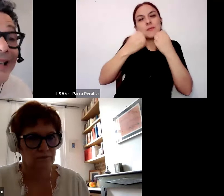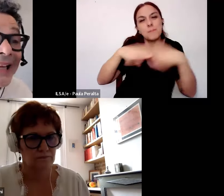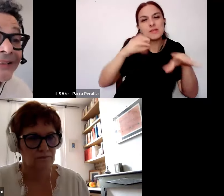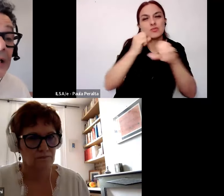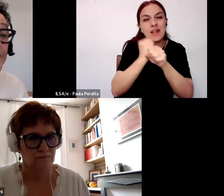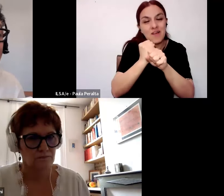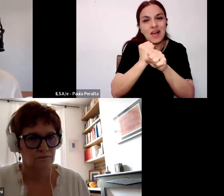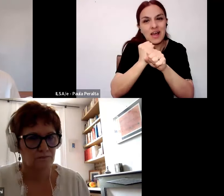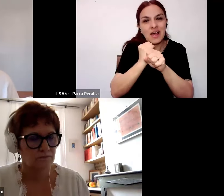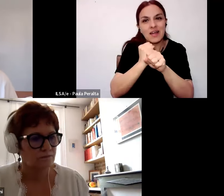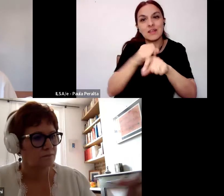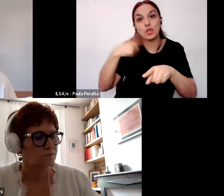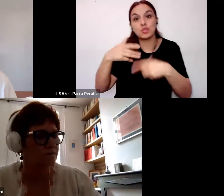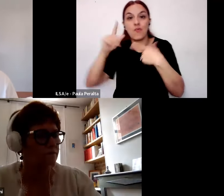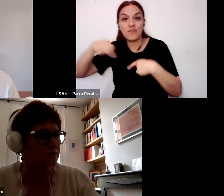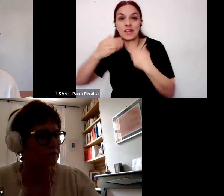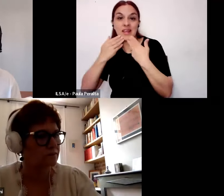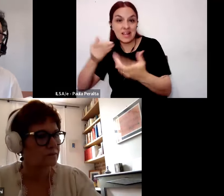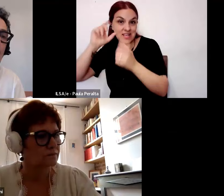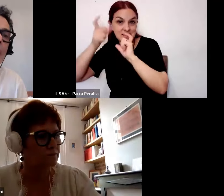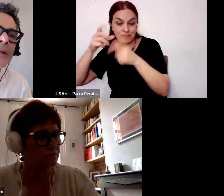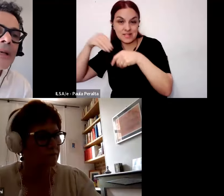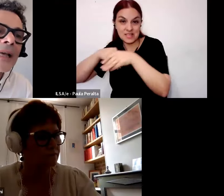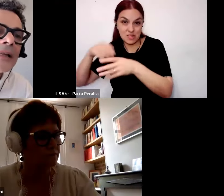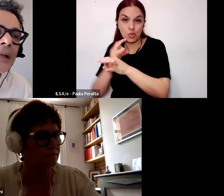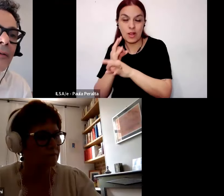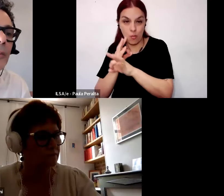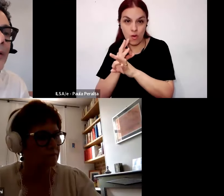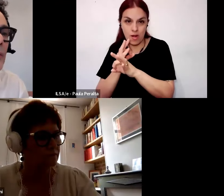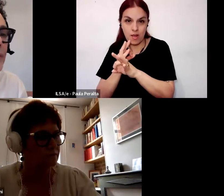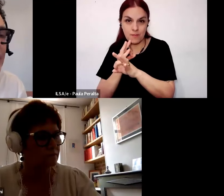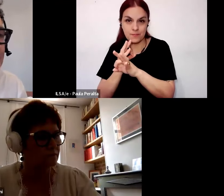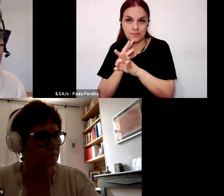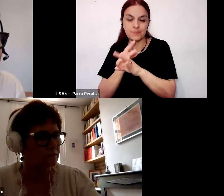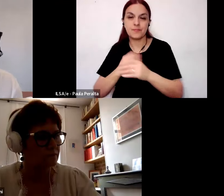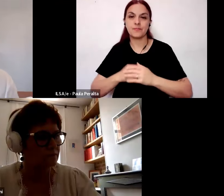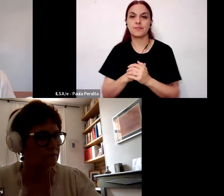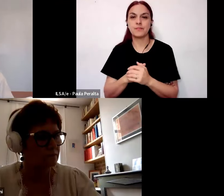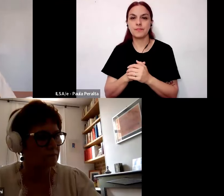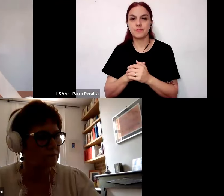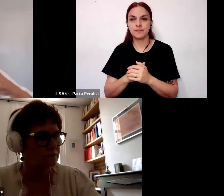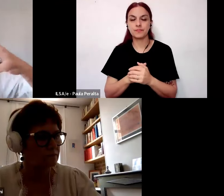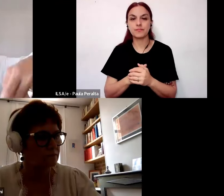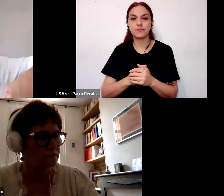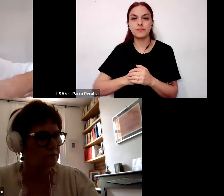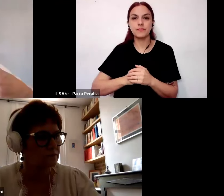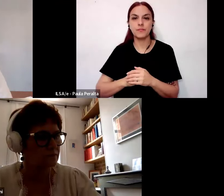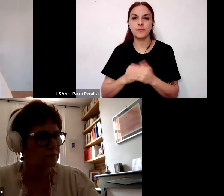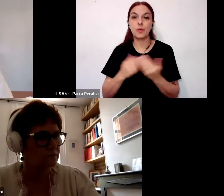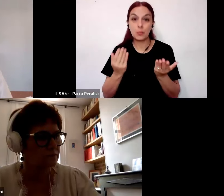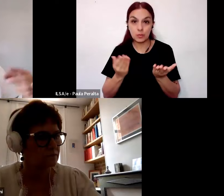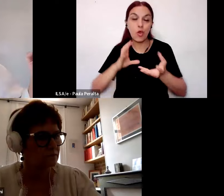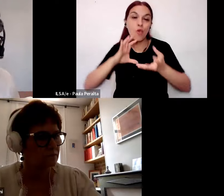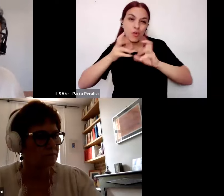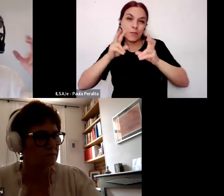produce el ras de la experiencia escolar que muchas veces adquiere formas de conciencia práctica de este tipo de